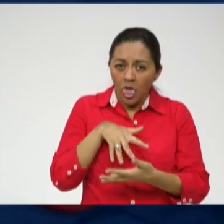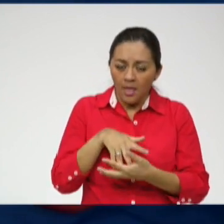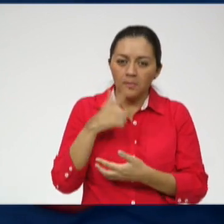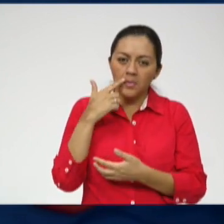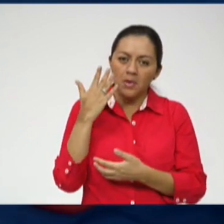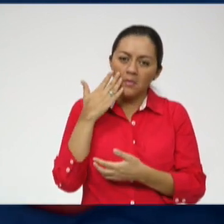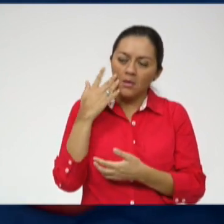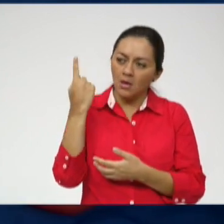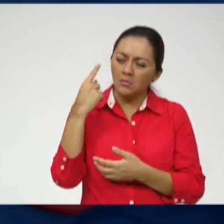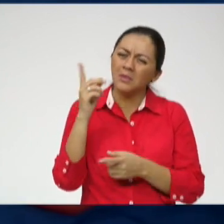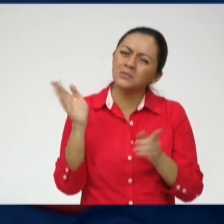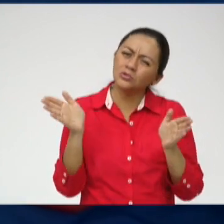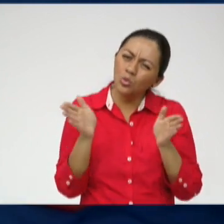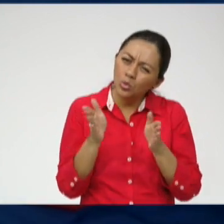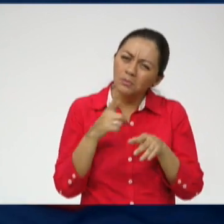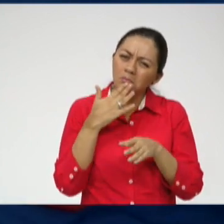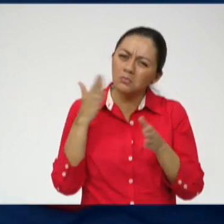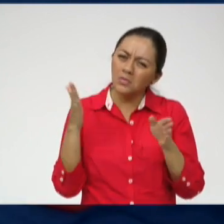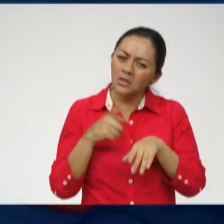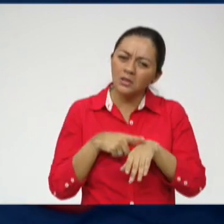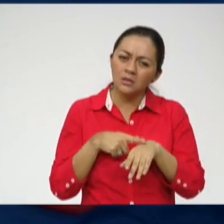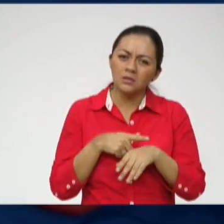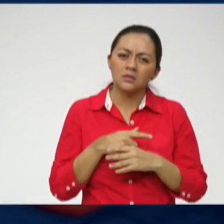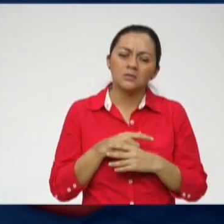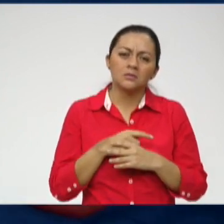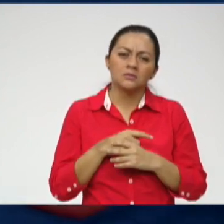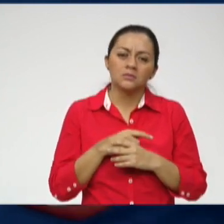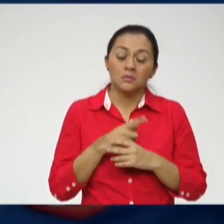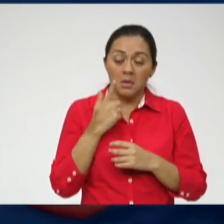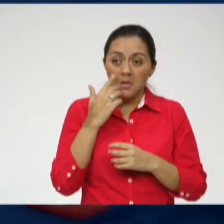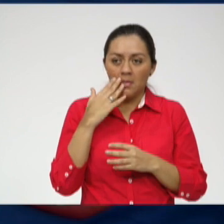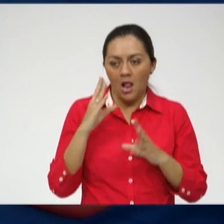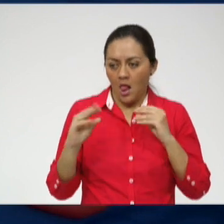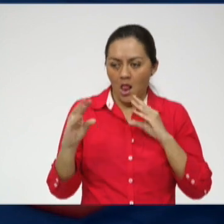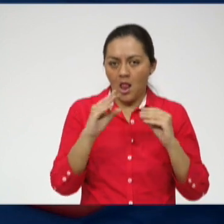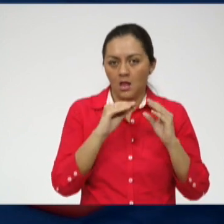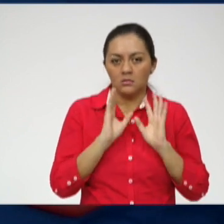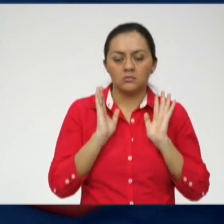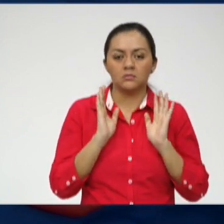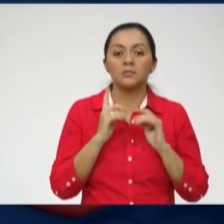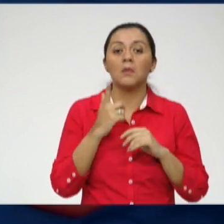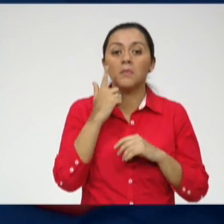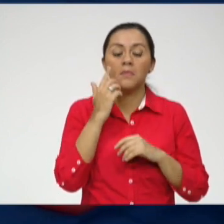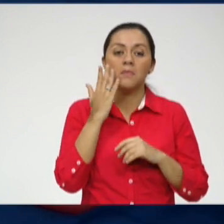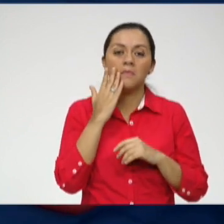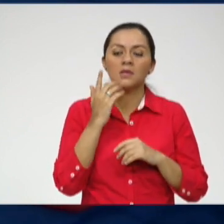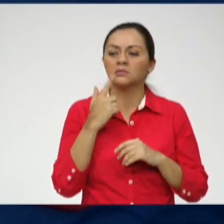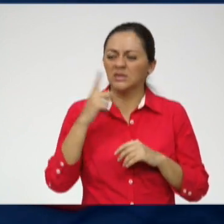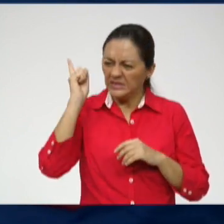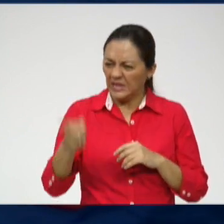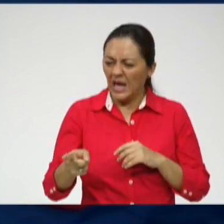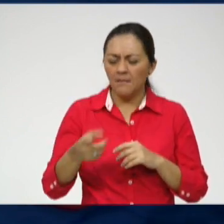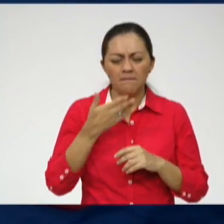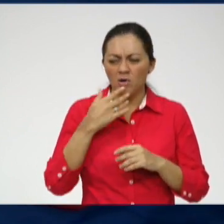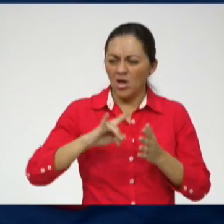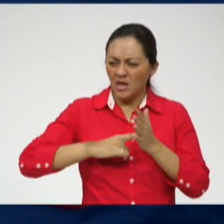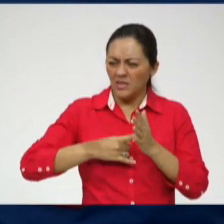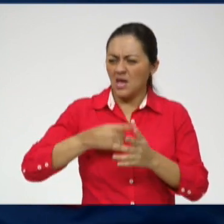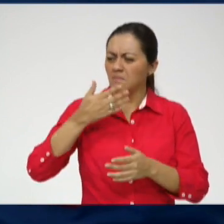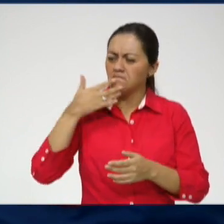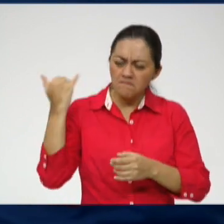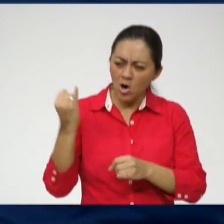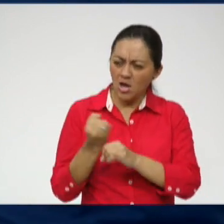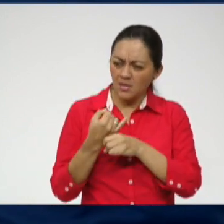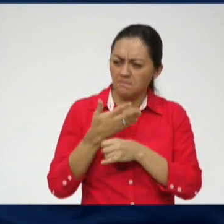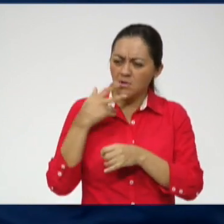Entonces, estudié algo más corto, hijita, bla, bla, bla. Pero nunca me dijeron, ¿sabes qué? Estudié una ingeniería, estudié abogada, algo.